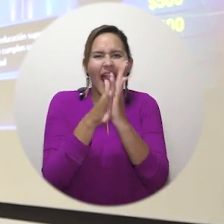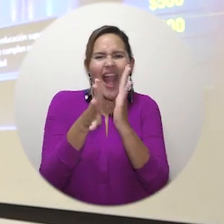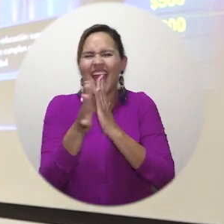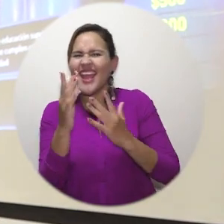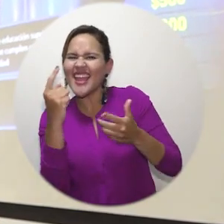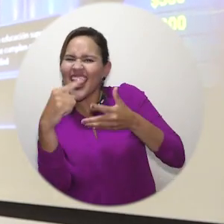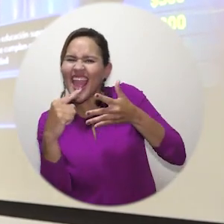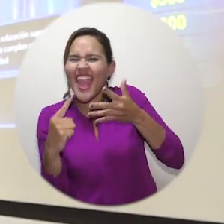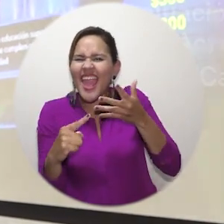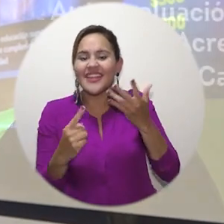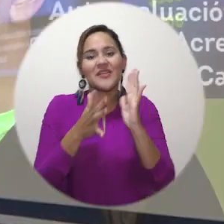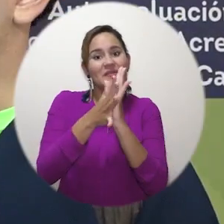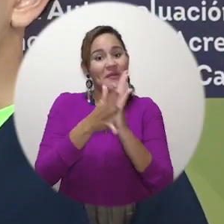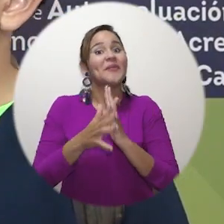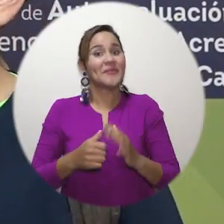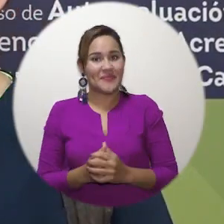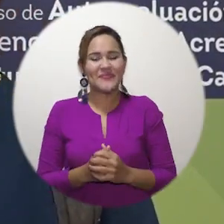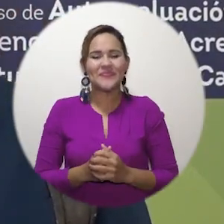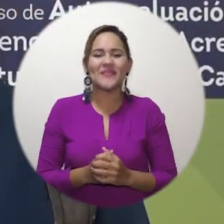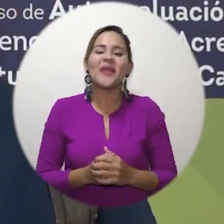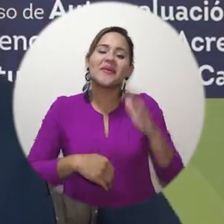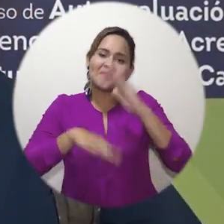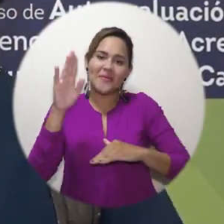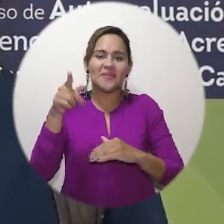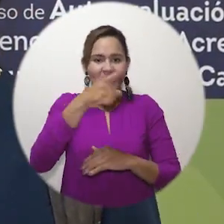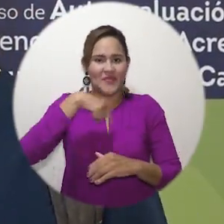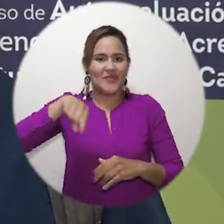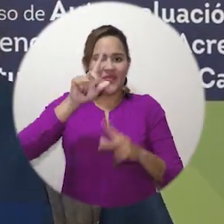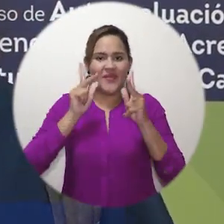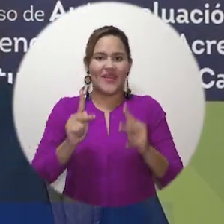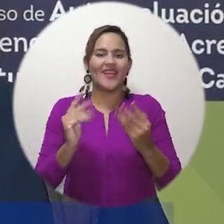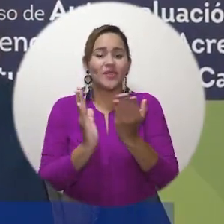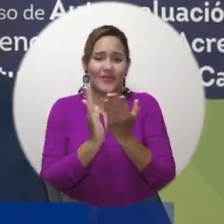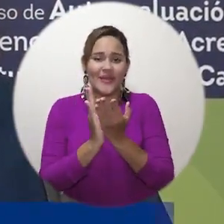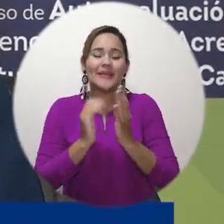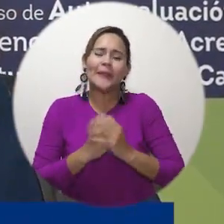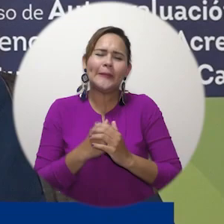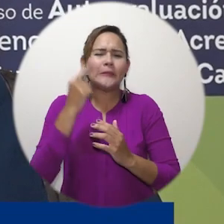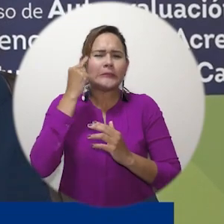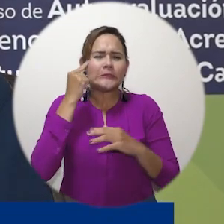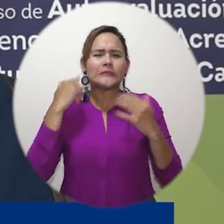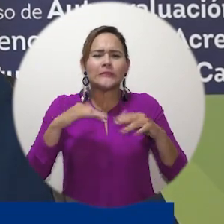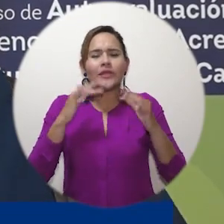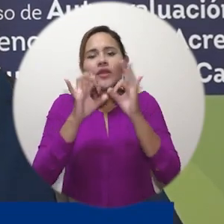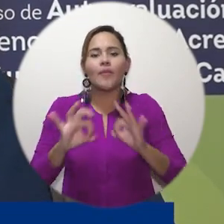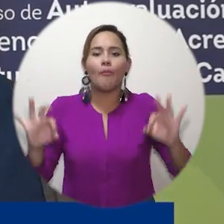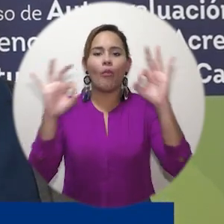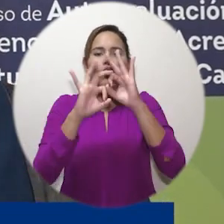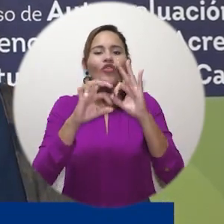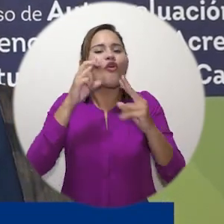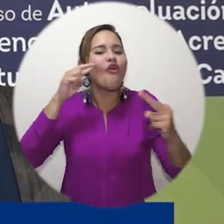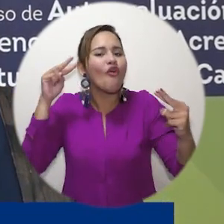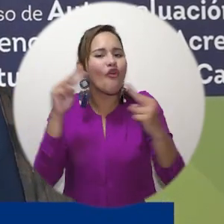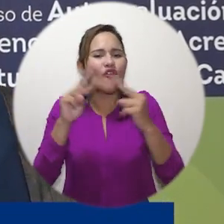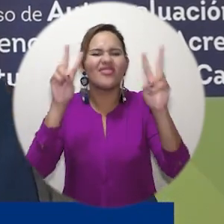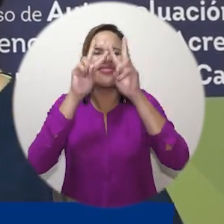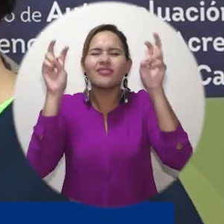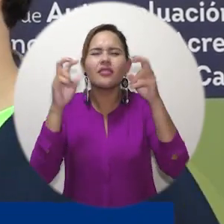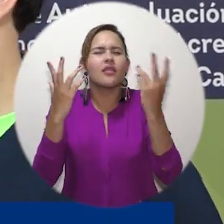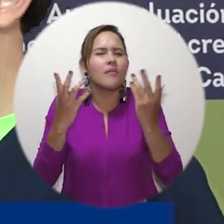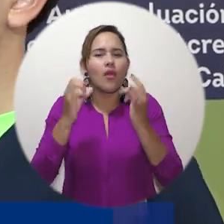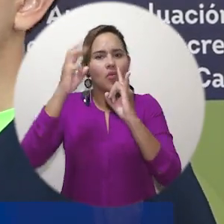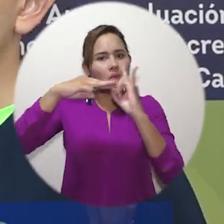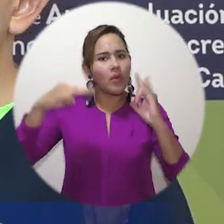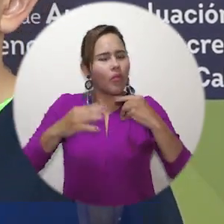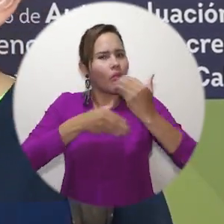institucionales. Para nosotros como estudiantes, somos obviamente parte activa de la universidad, se nos hace casi vital el conocer